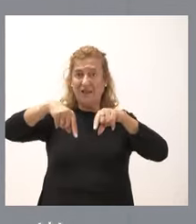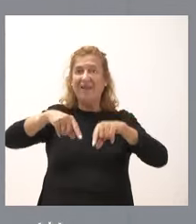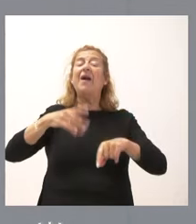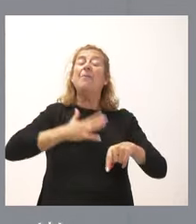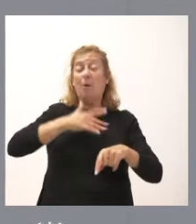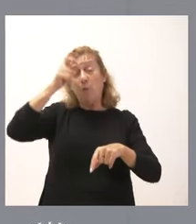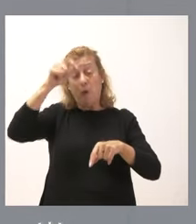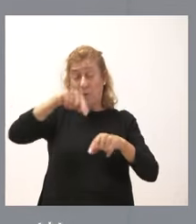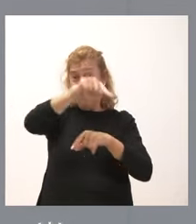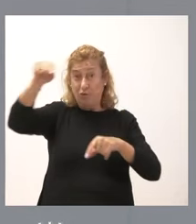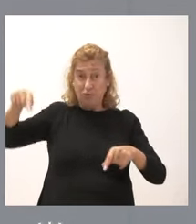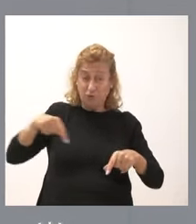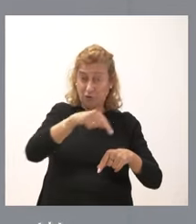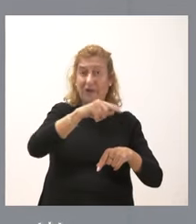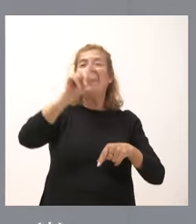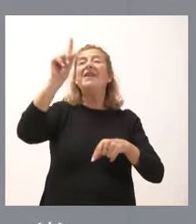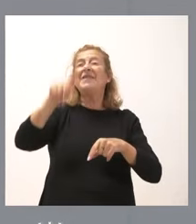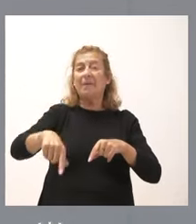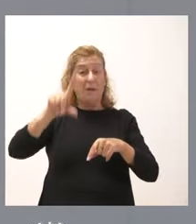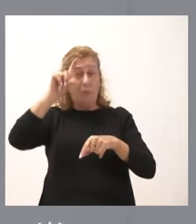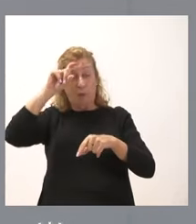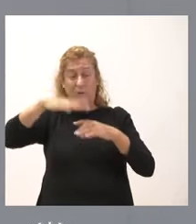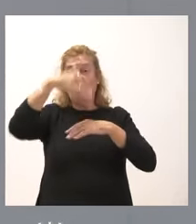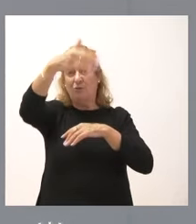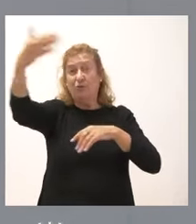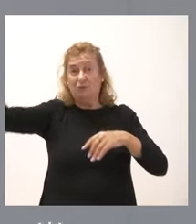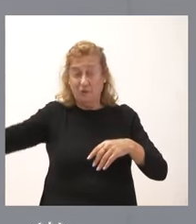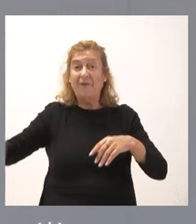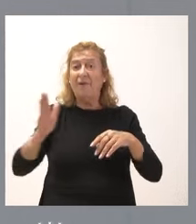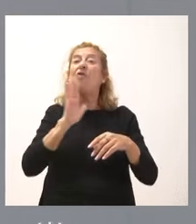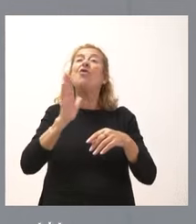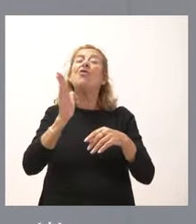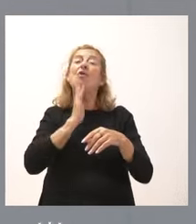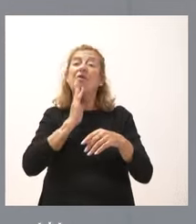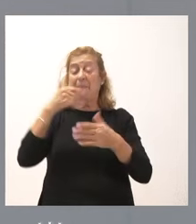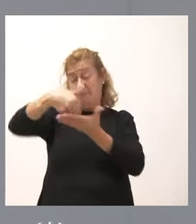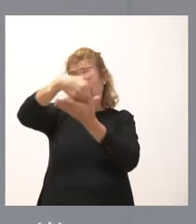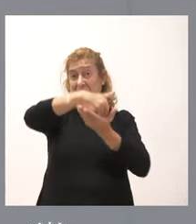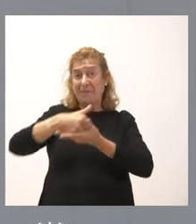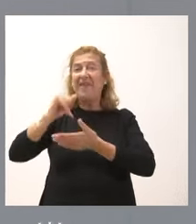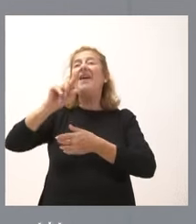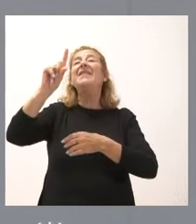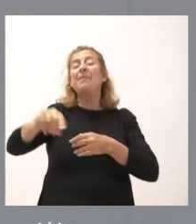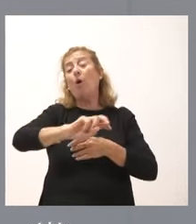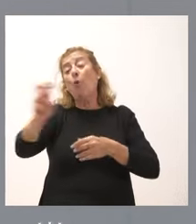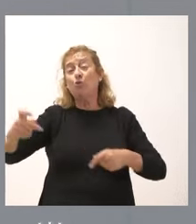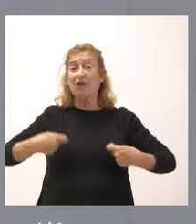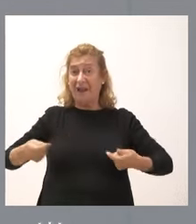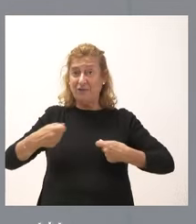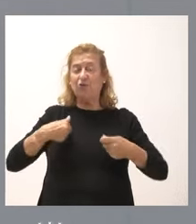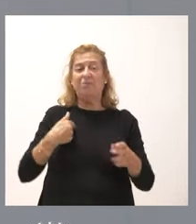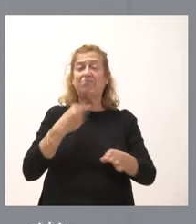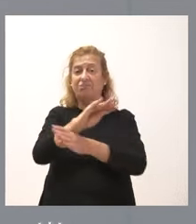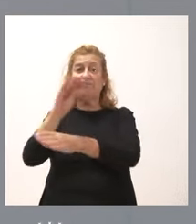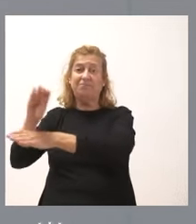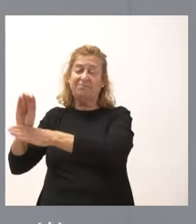interurbano, cubrir el transporte rural, que se financia a través de este mecanismo del transporte a la demanda, y luego otra serie de gastos que financiemos en materia